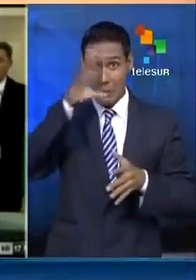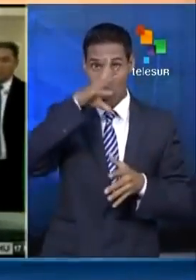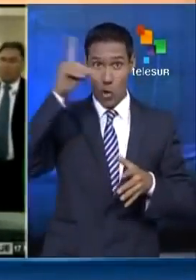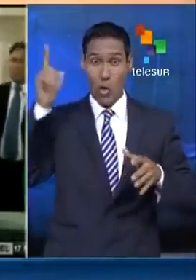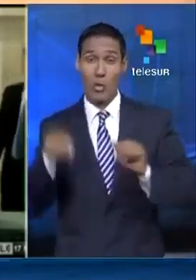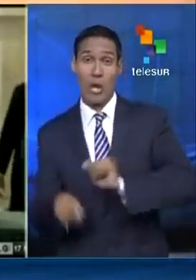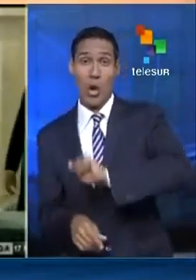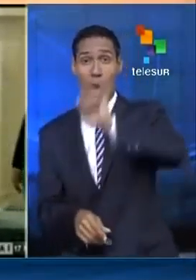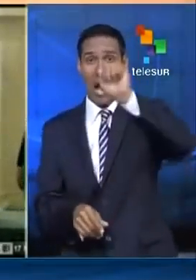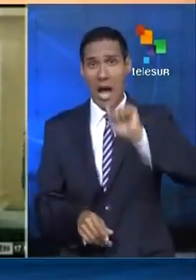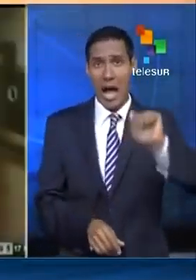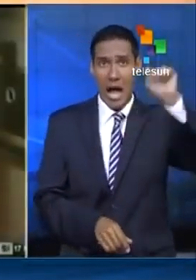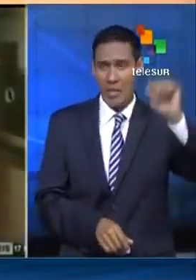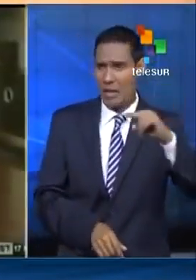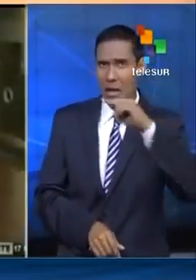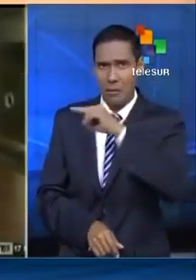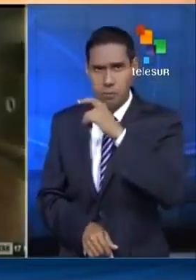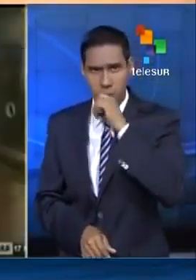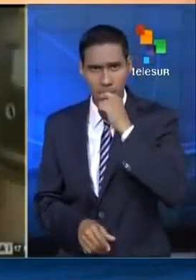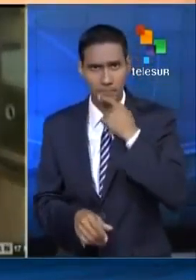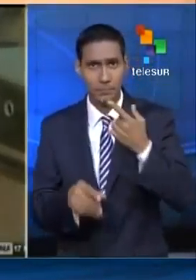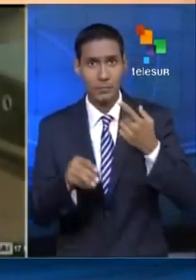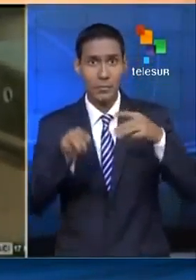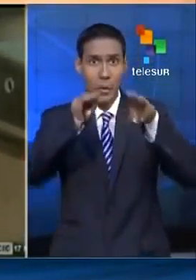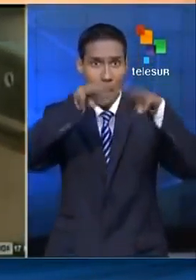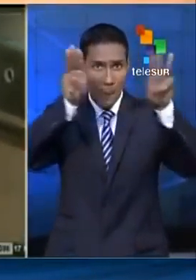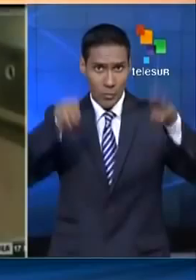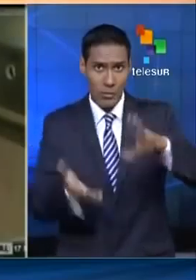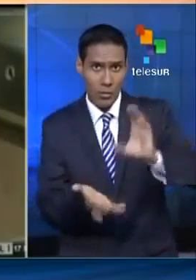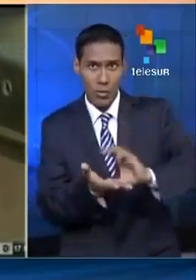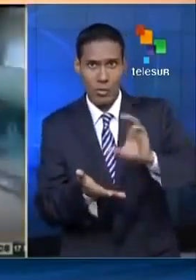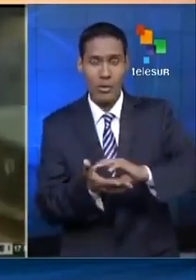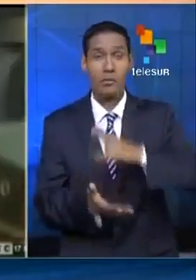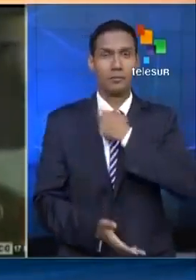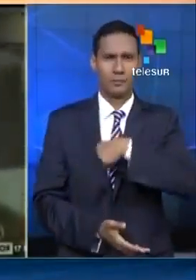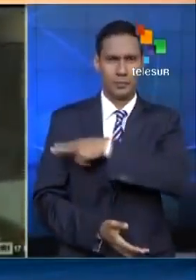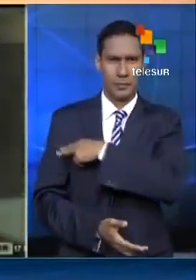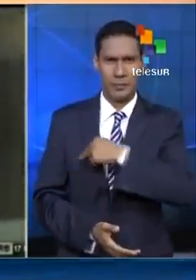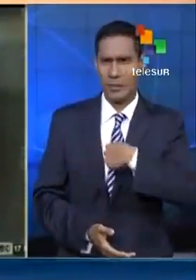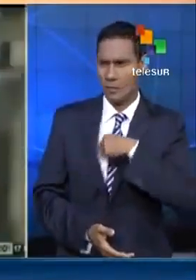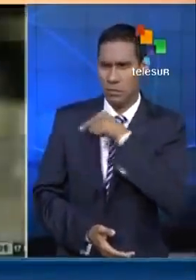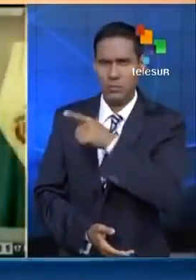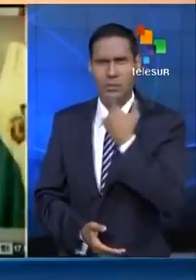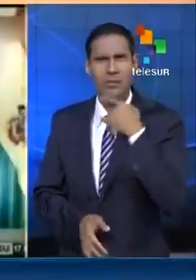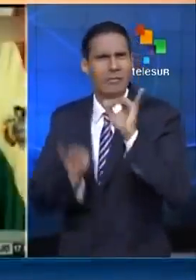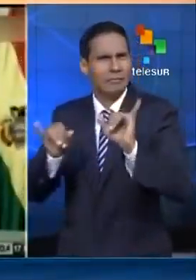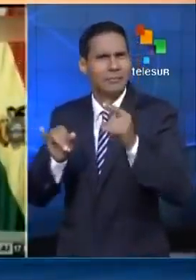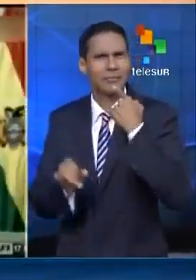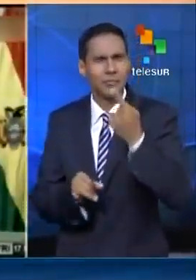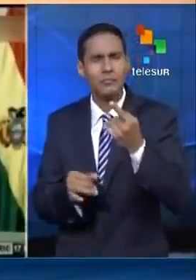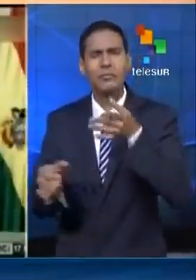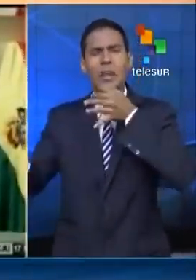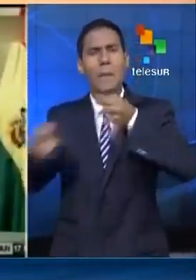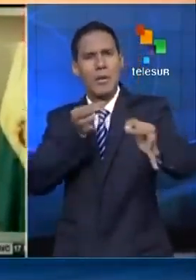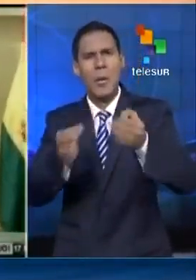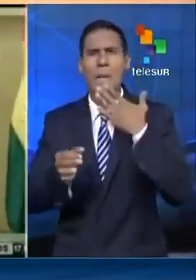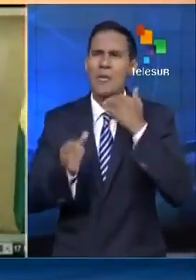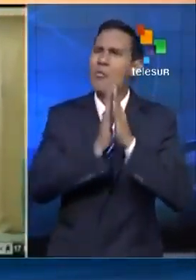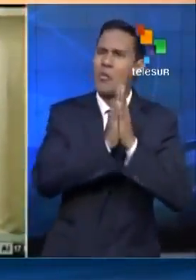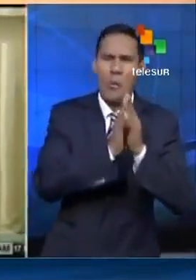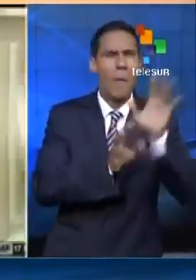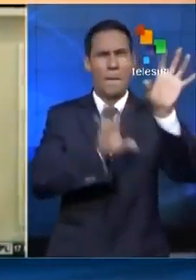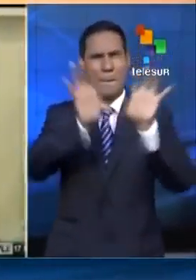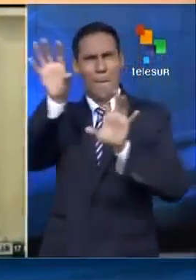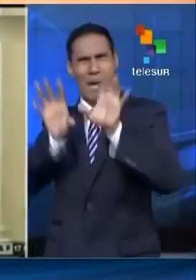Andes, tras ser recuperada de un museo en la ciudad suiza de Berna. Durante una rueda de prensa, Morales pidió a los países